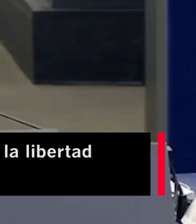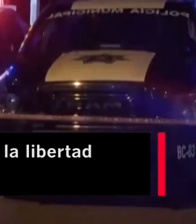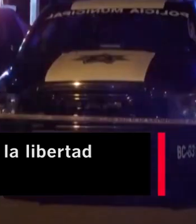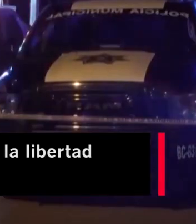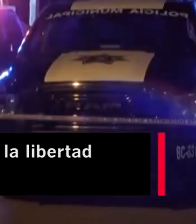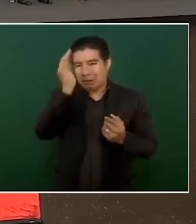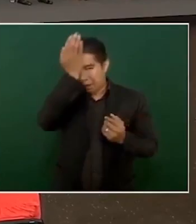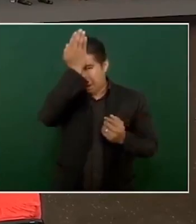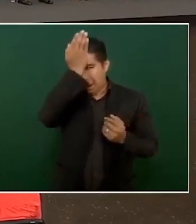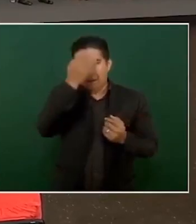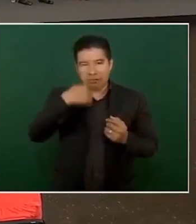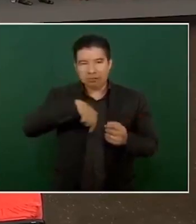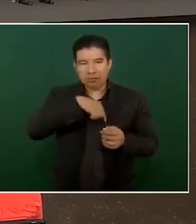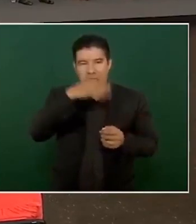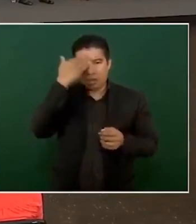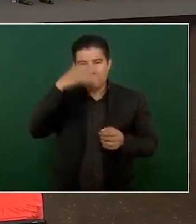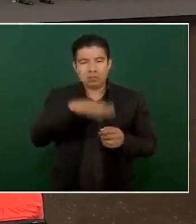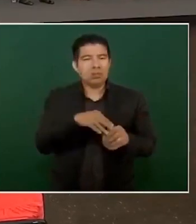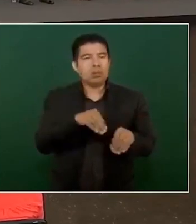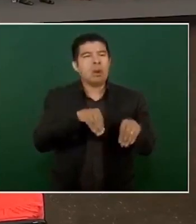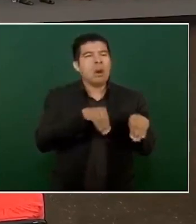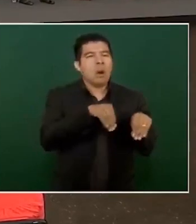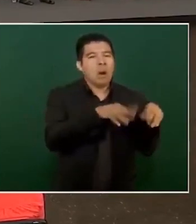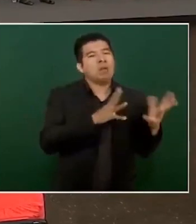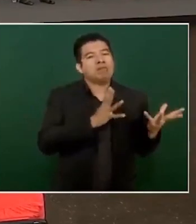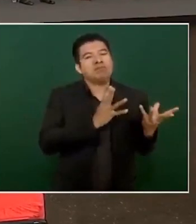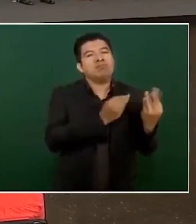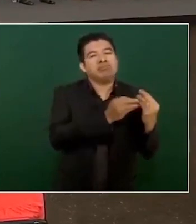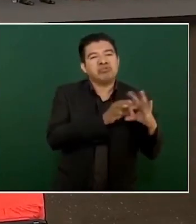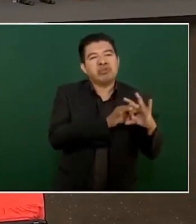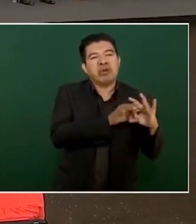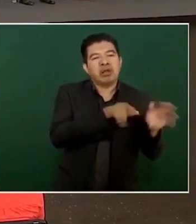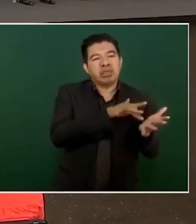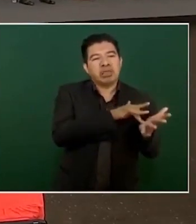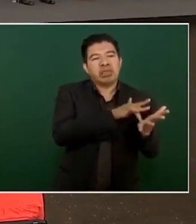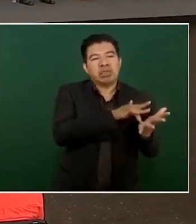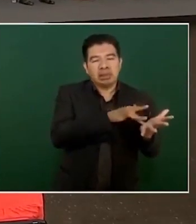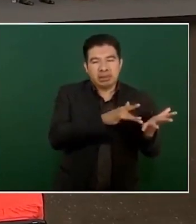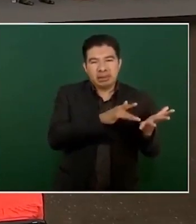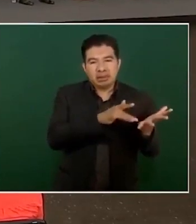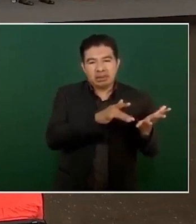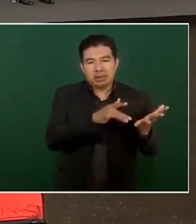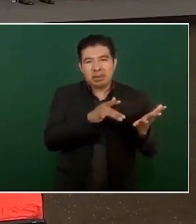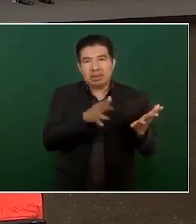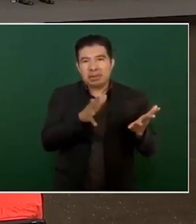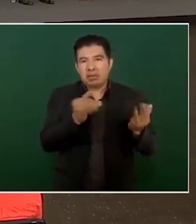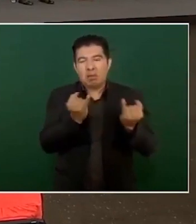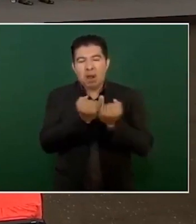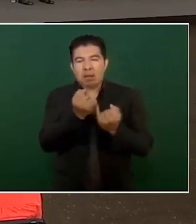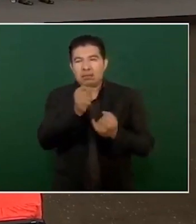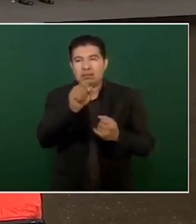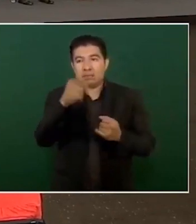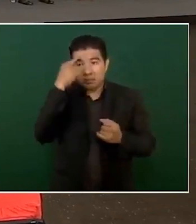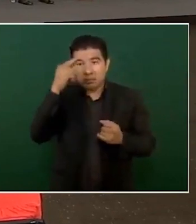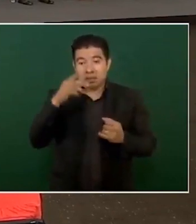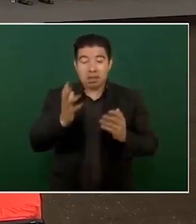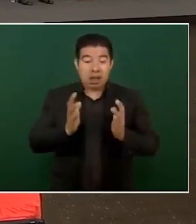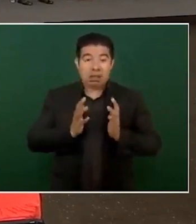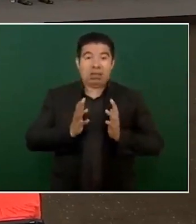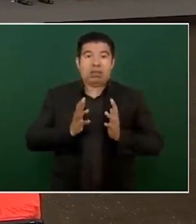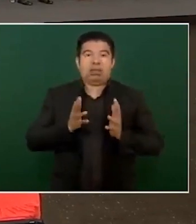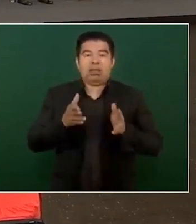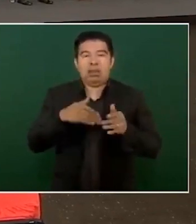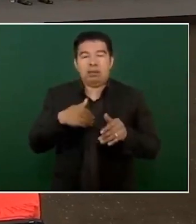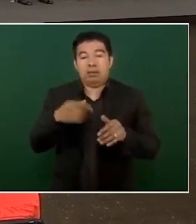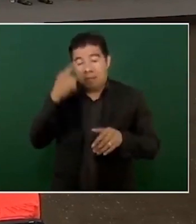Lo que ellos dijeron De allá de Europa para acá Fue ofensivo Lo culparon De cuentas de asesino O sea culparon Eso